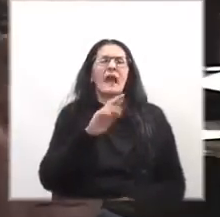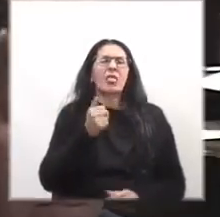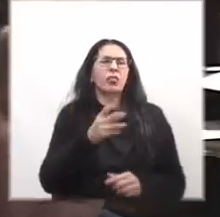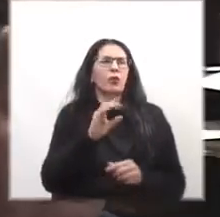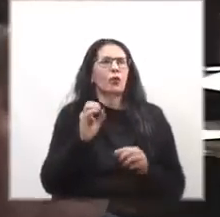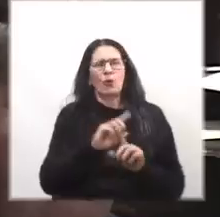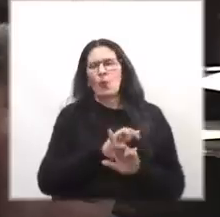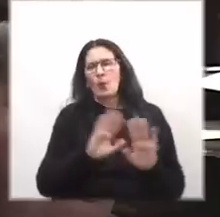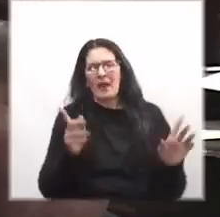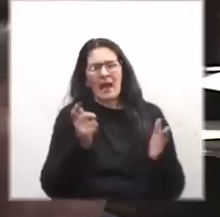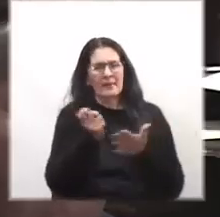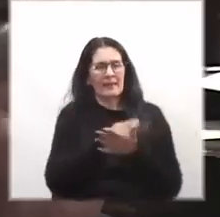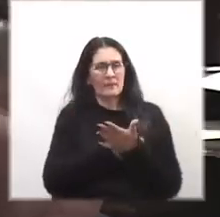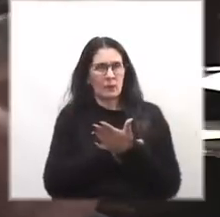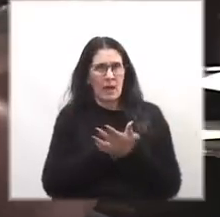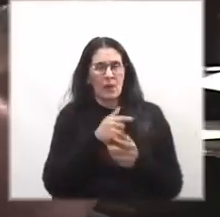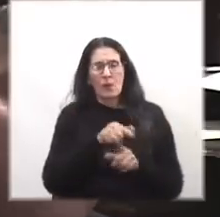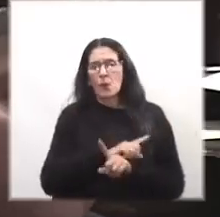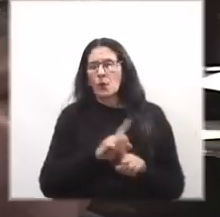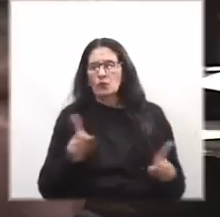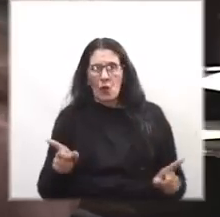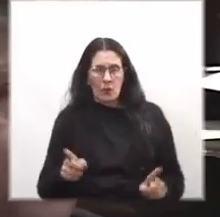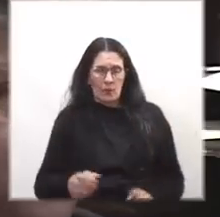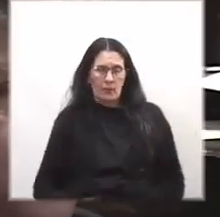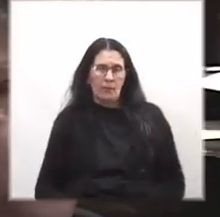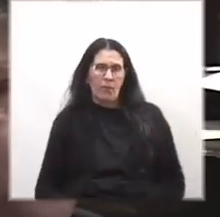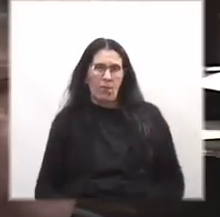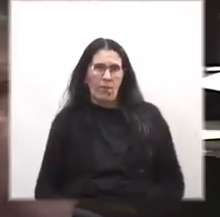más y hay que borrarlo porque no son magistrados.